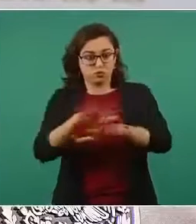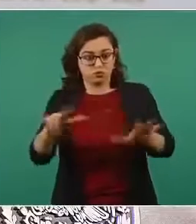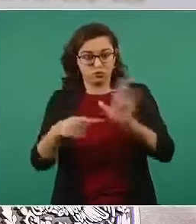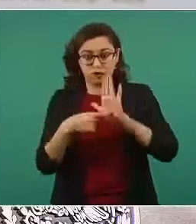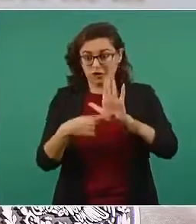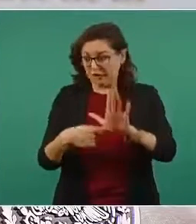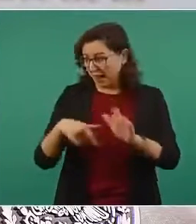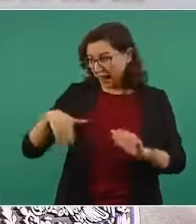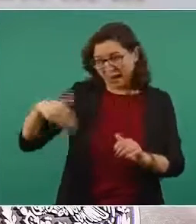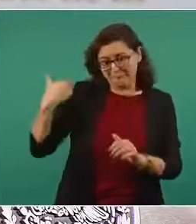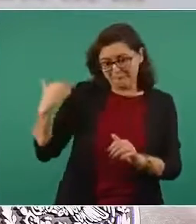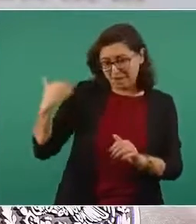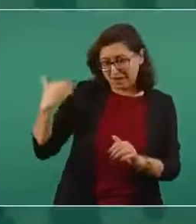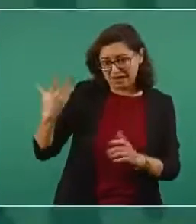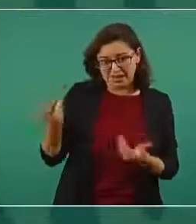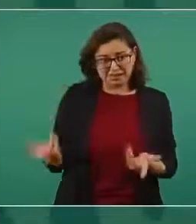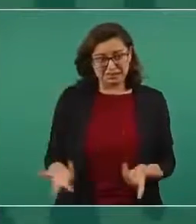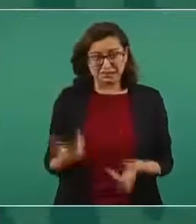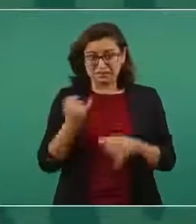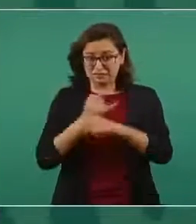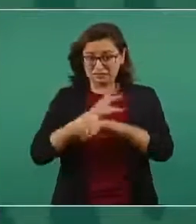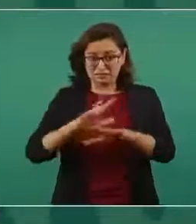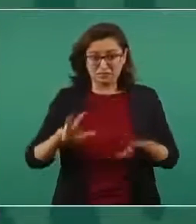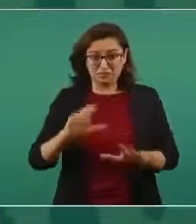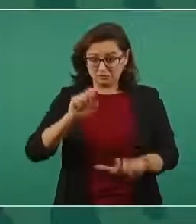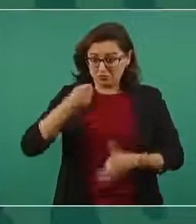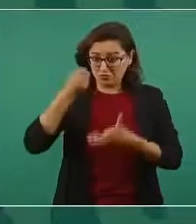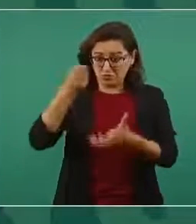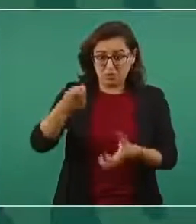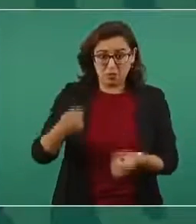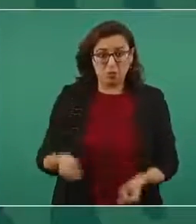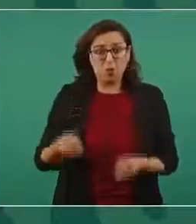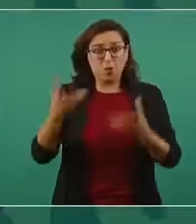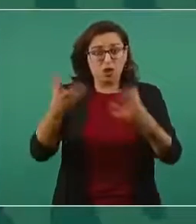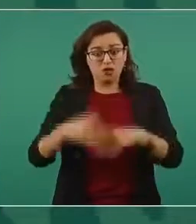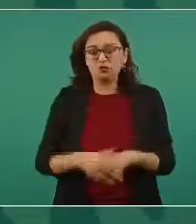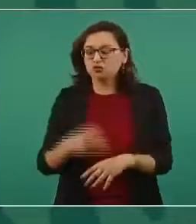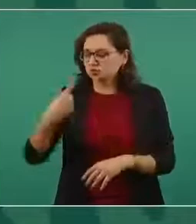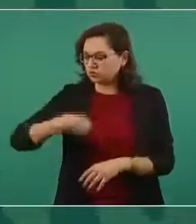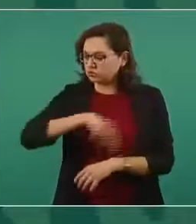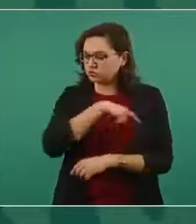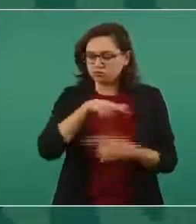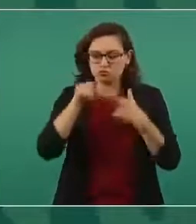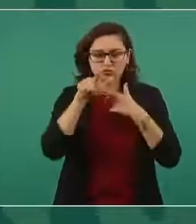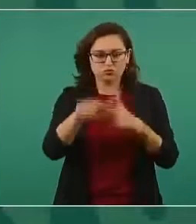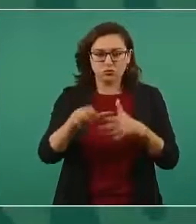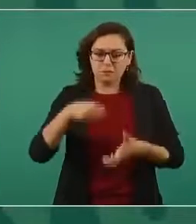sobre lo que hemos destinado a ese propósito y vamos a seguir destinando